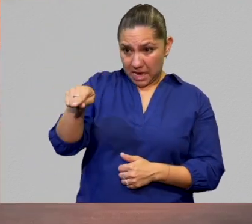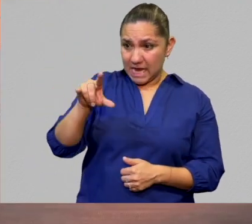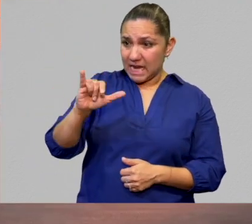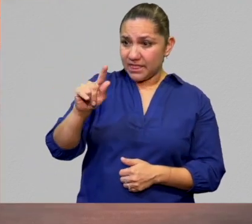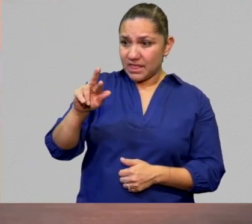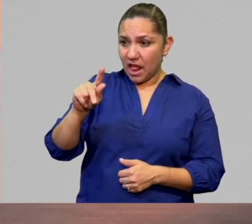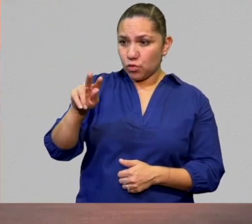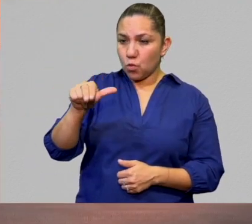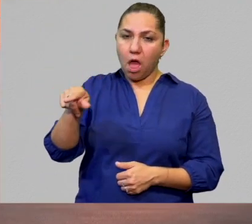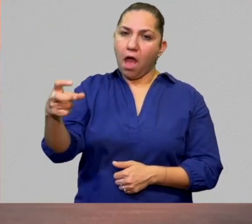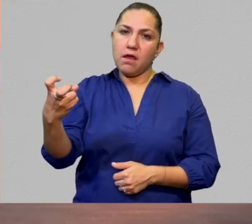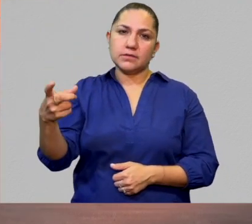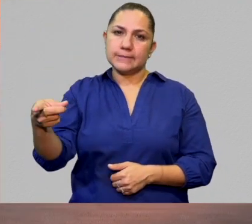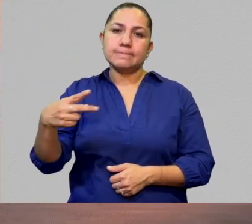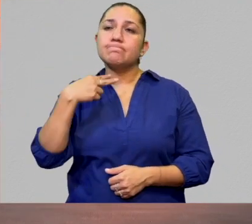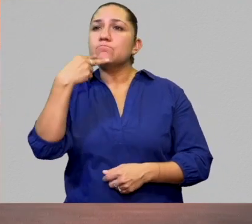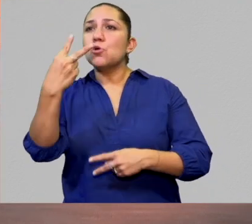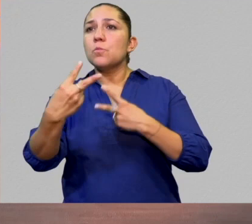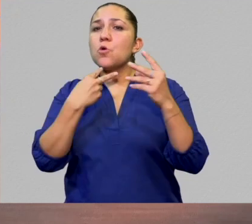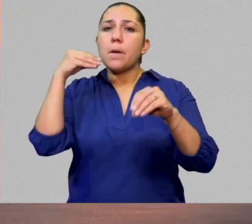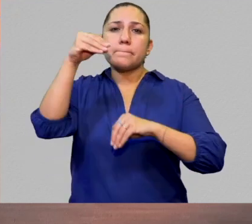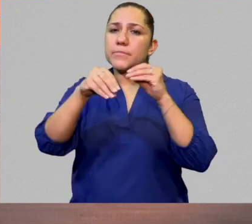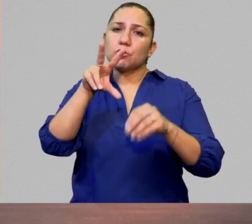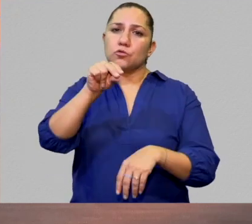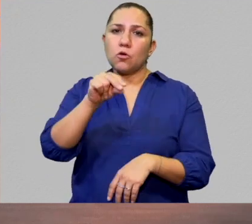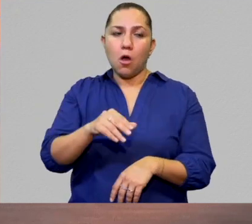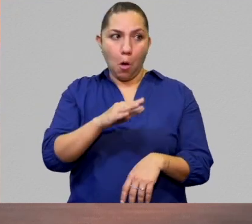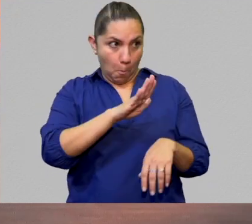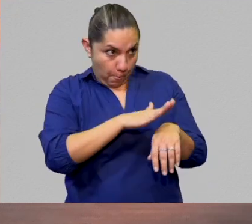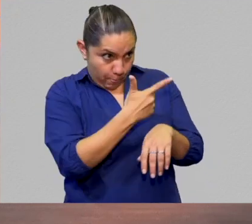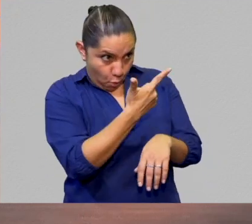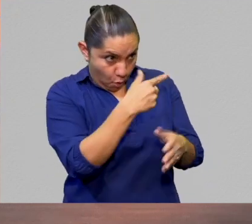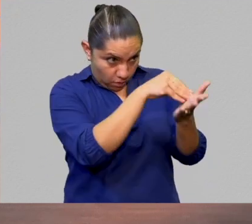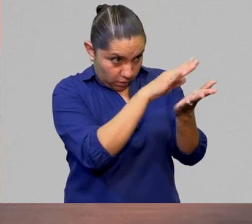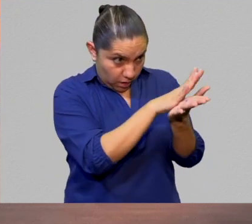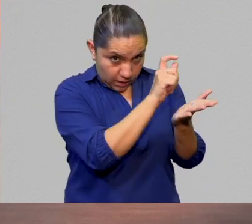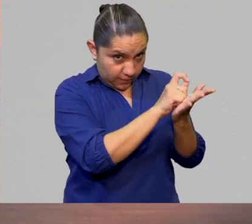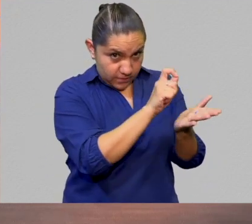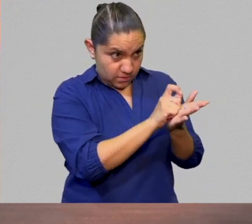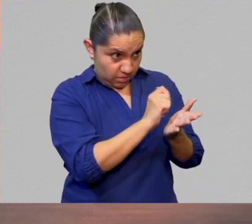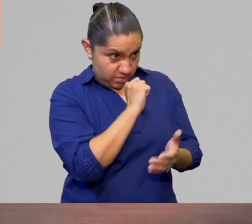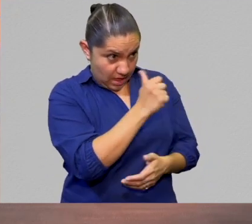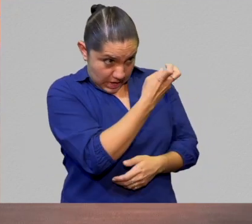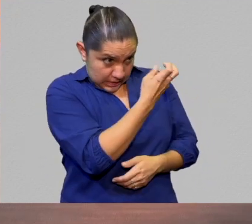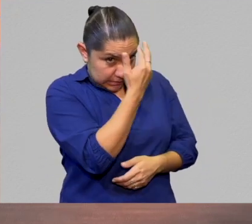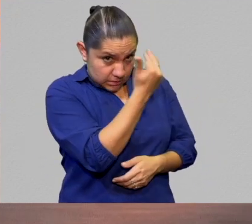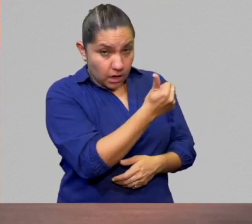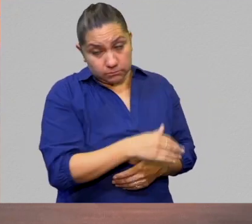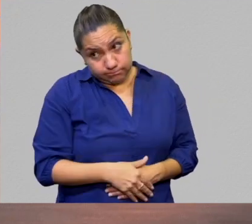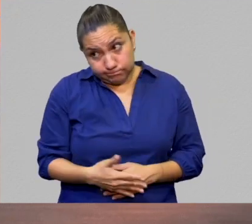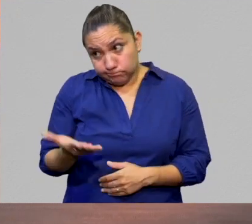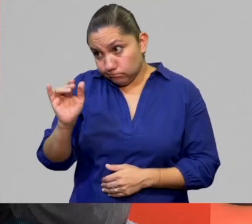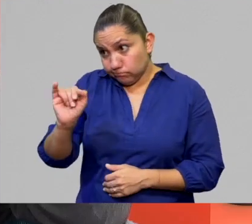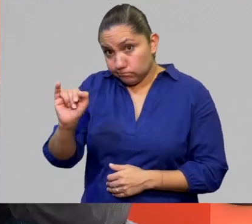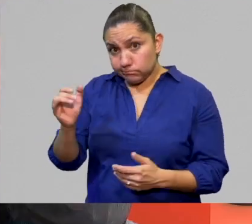una forma de descalificar, de decir, ah, eso no es literatura. Sí, porque no se escribe. Exacto, exacto. Entonces,